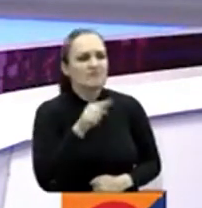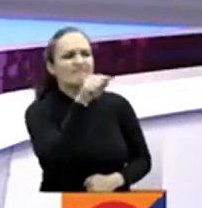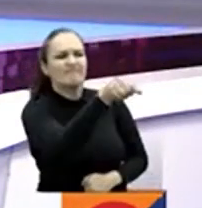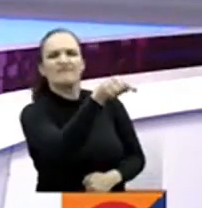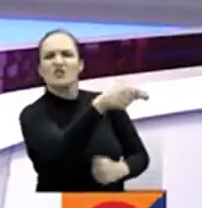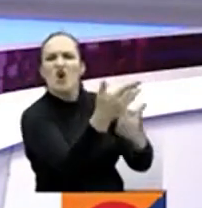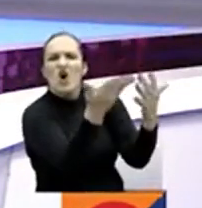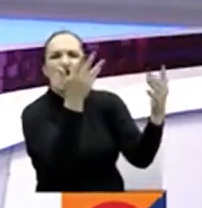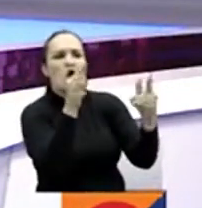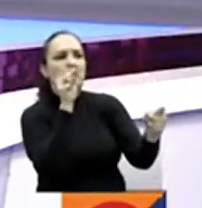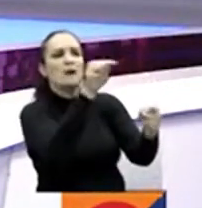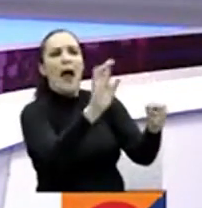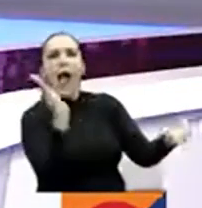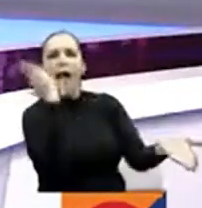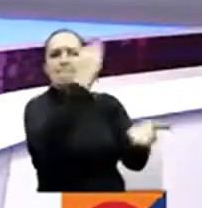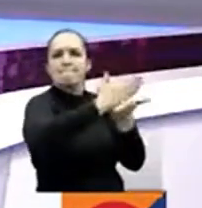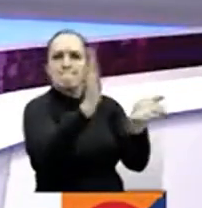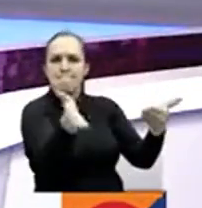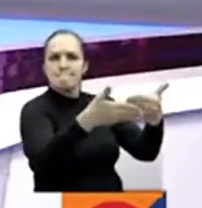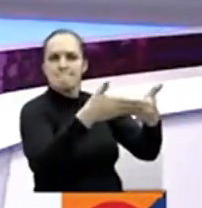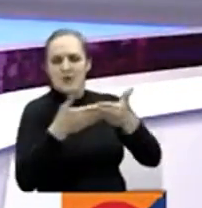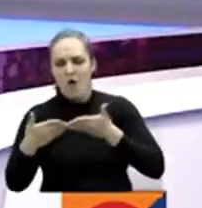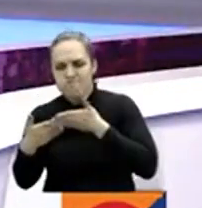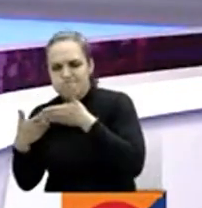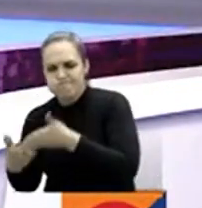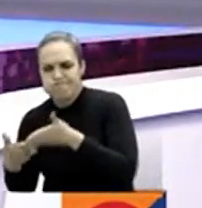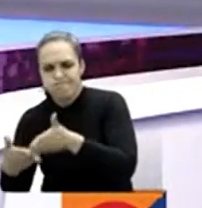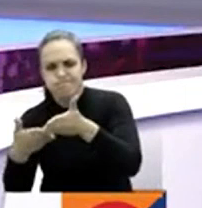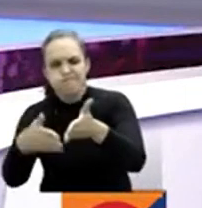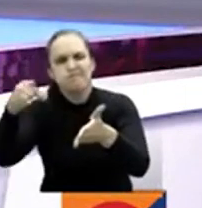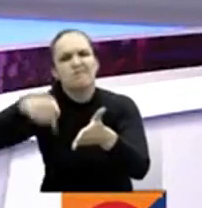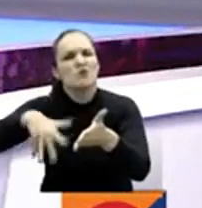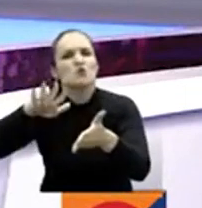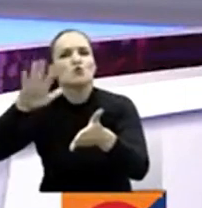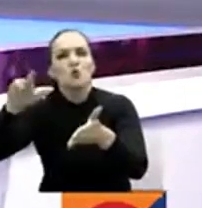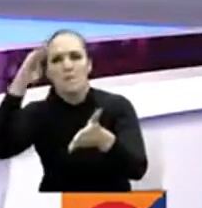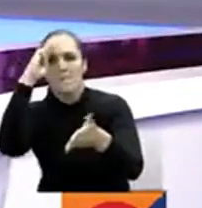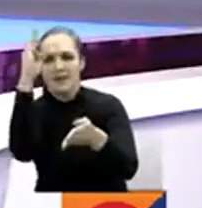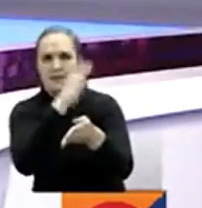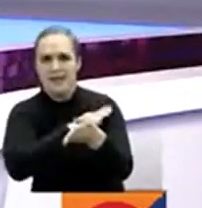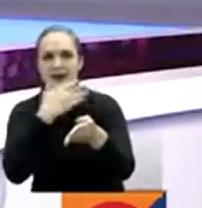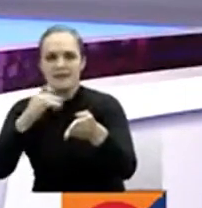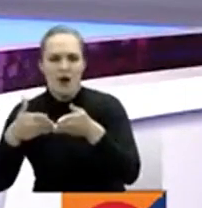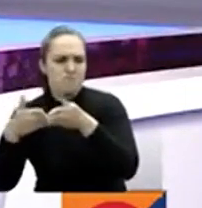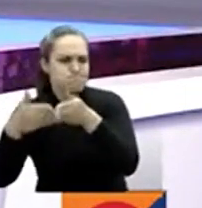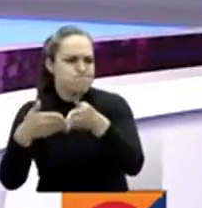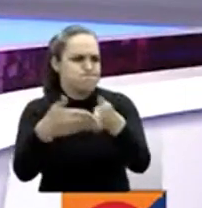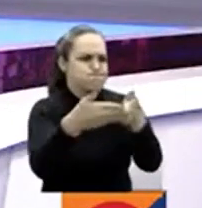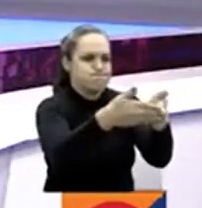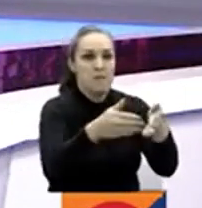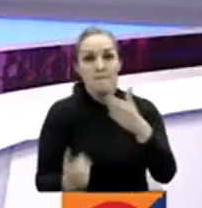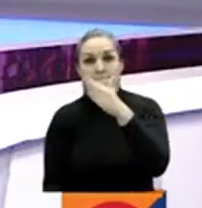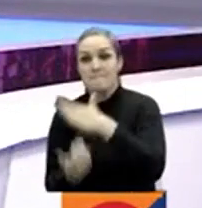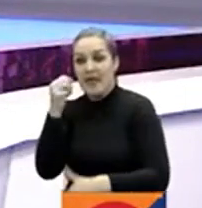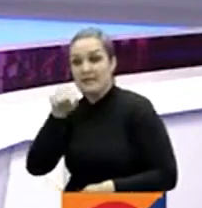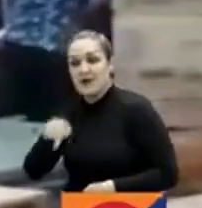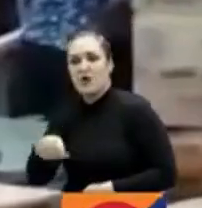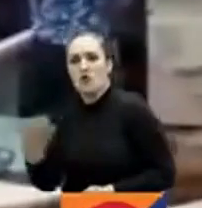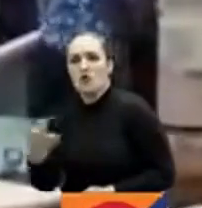toneladas de ayudas humanitarias. El barco de la Armada Nacional que las transportaba partió desde el puerto de Buenaventura y llegará a Tumaco.